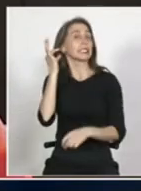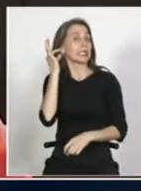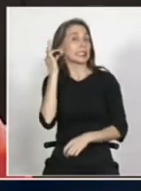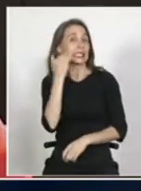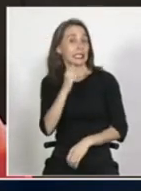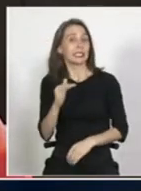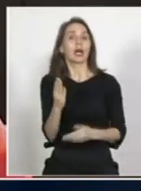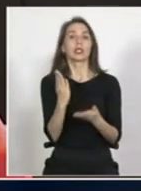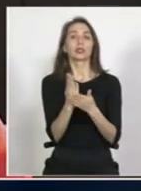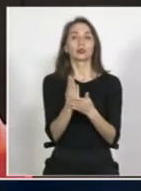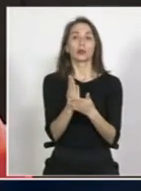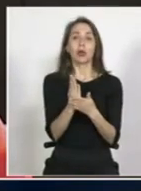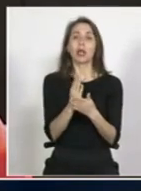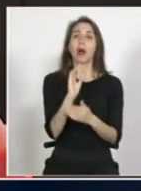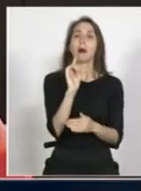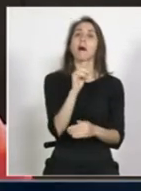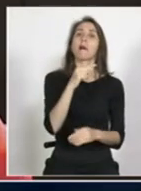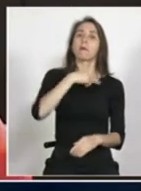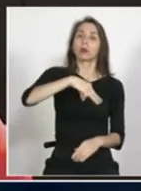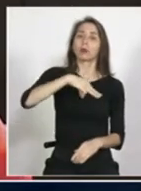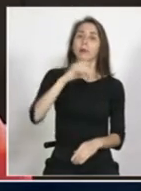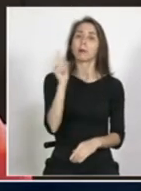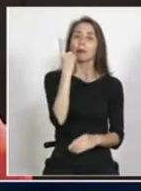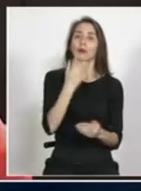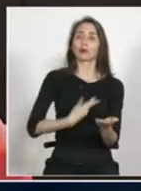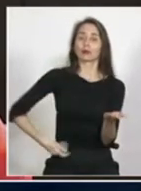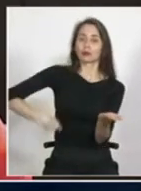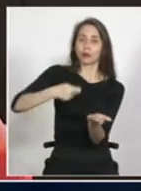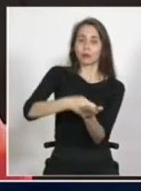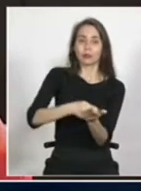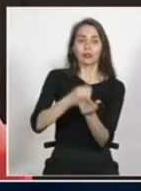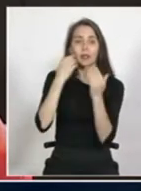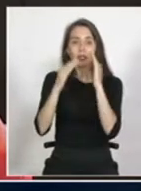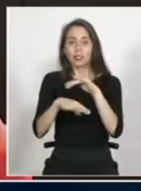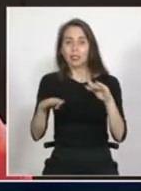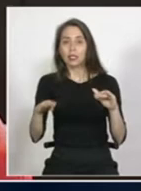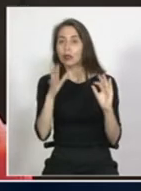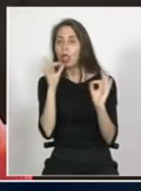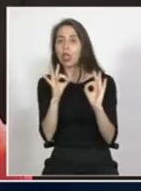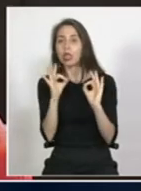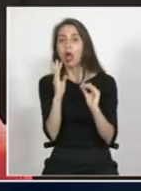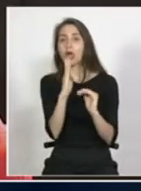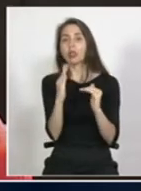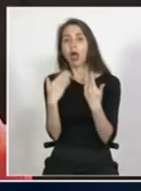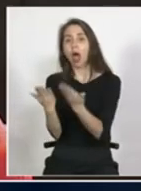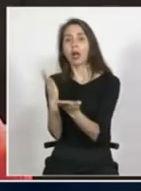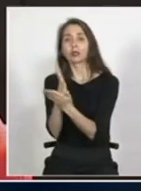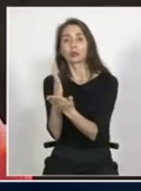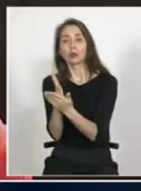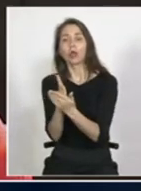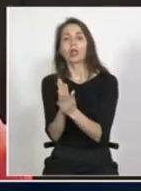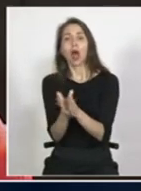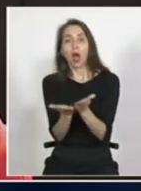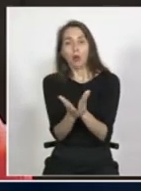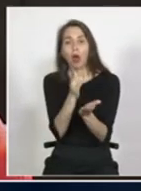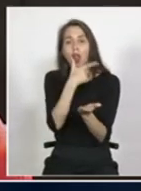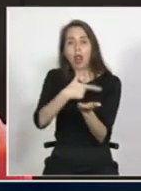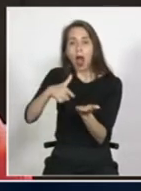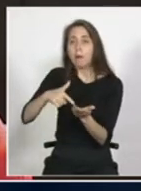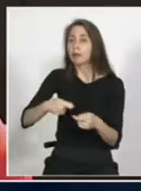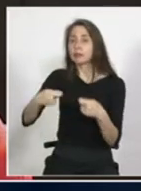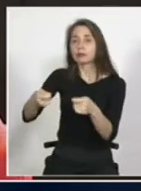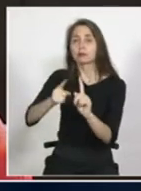particulares subvencionados. De ese total, cerca de 30.000 no accedían a beneficios escolares como la entrega de útiles escolares,